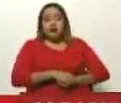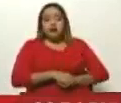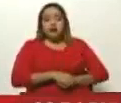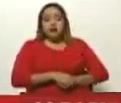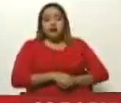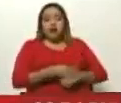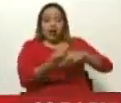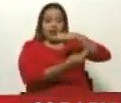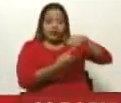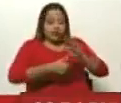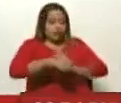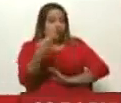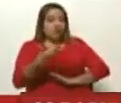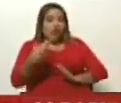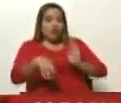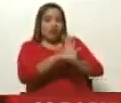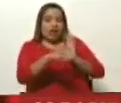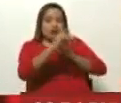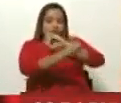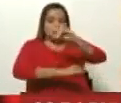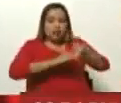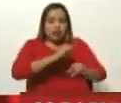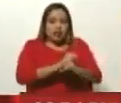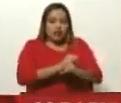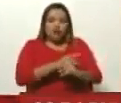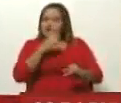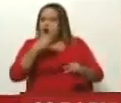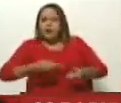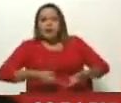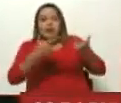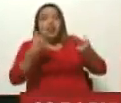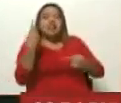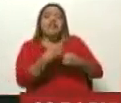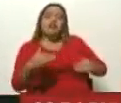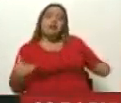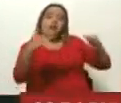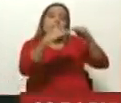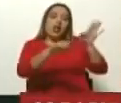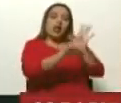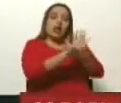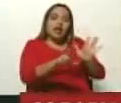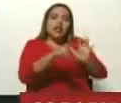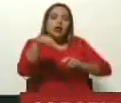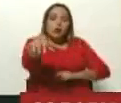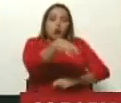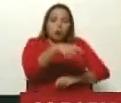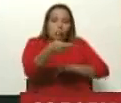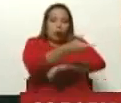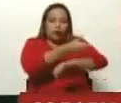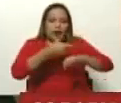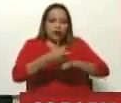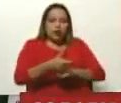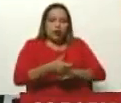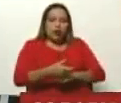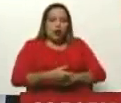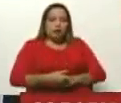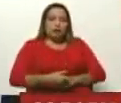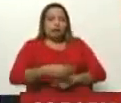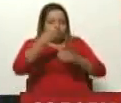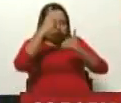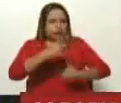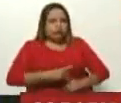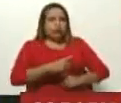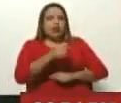principios fundamentales del derecho internacional lo impiden. La igualdad jurídica de los estados, la dignidad de cada país y de cada ser humano